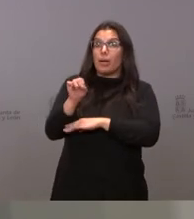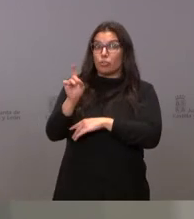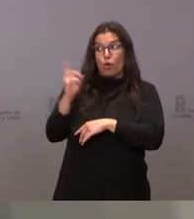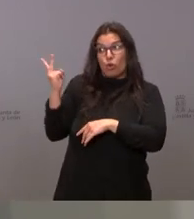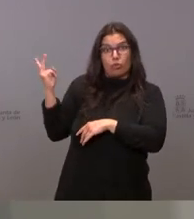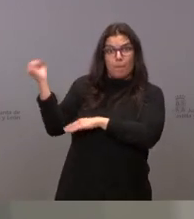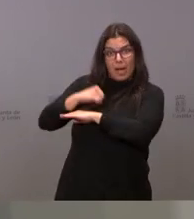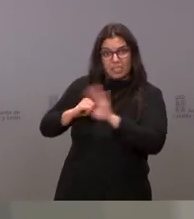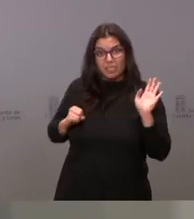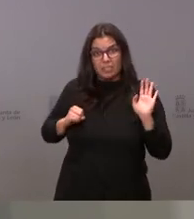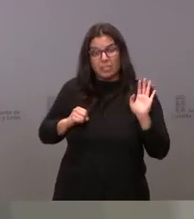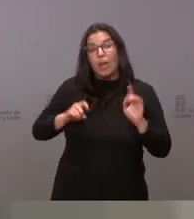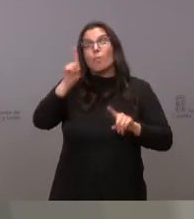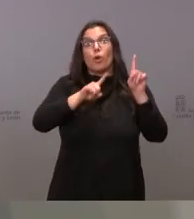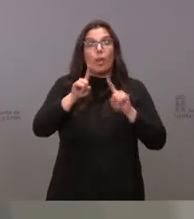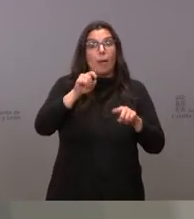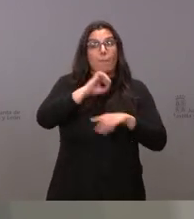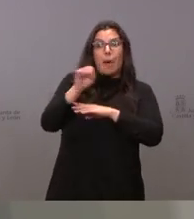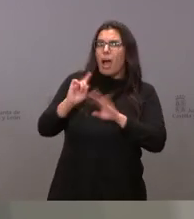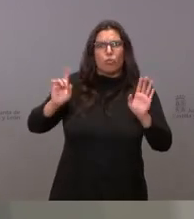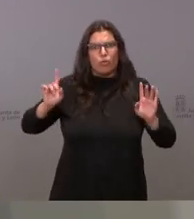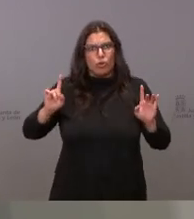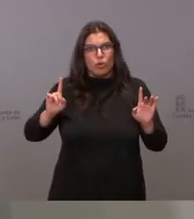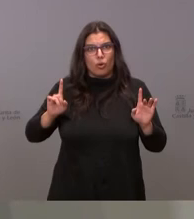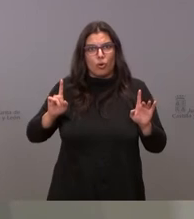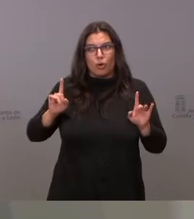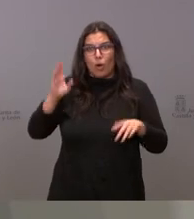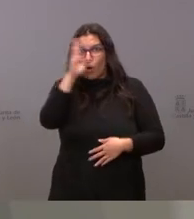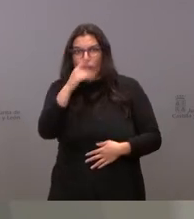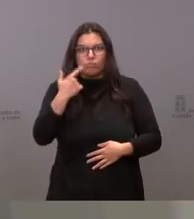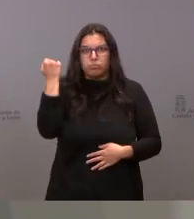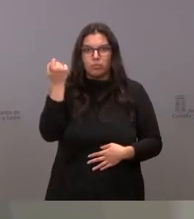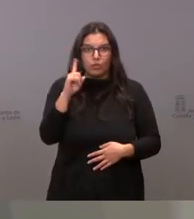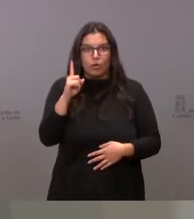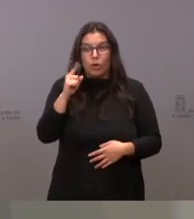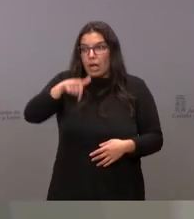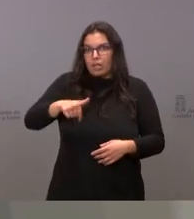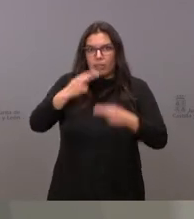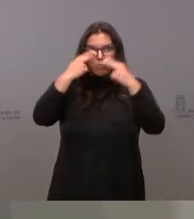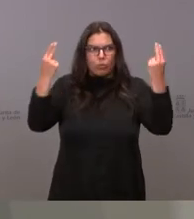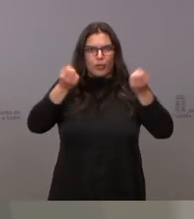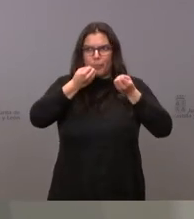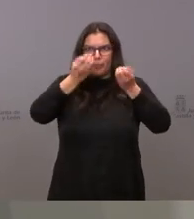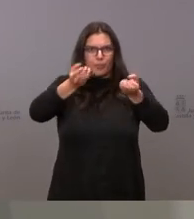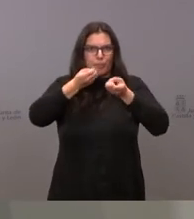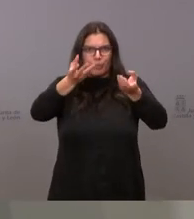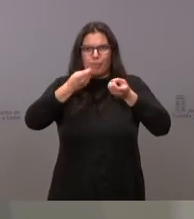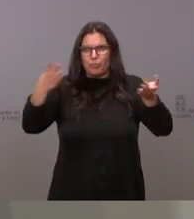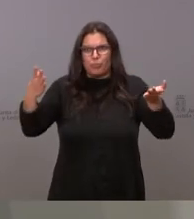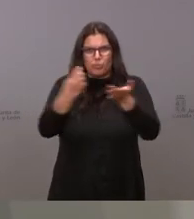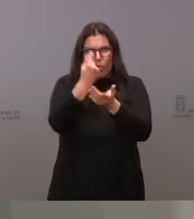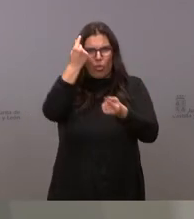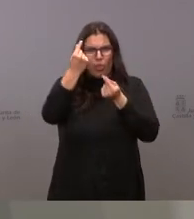sitios. ¿Es que ha habido más problemas? No, ¿Es que ha habido más ocultación? No, ha habido más ocultación en otros, aquí todo está a la vista de todo el mundo.